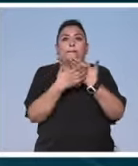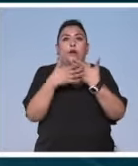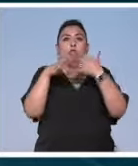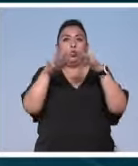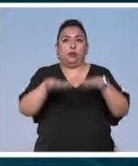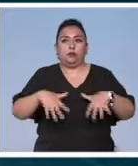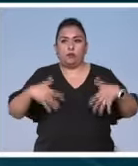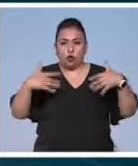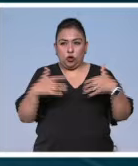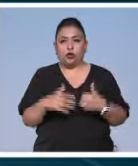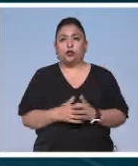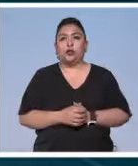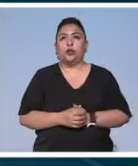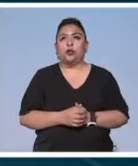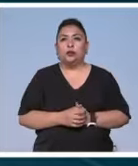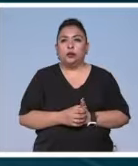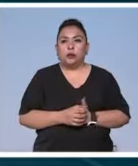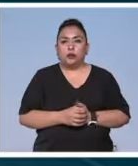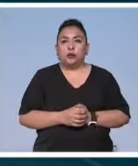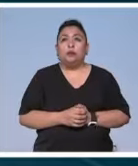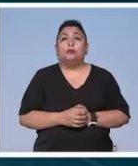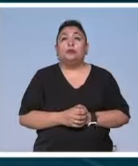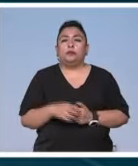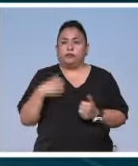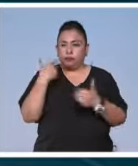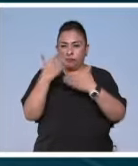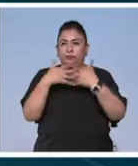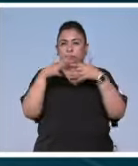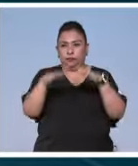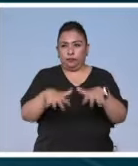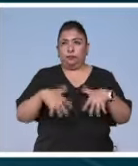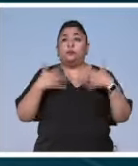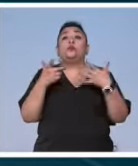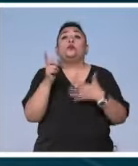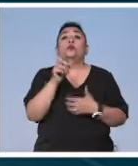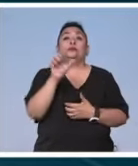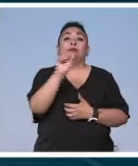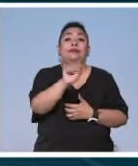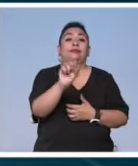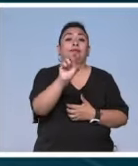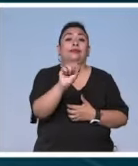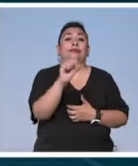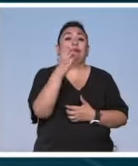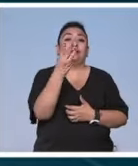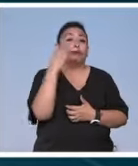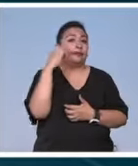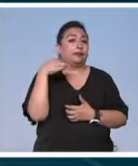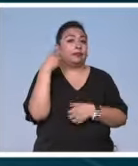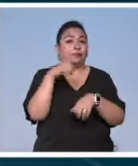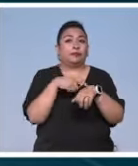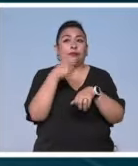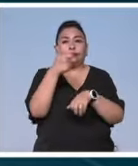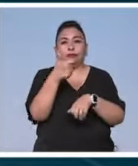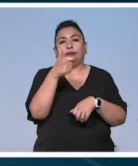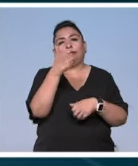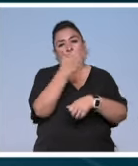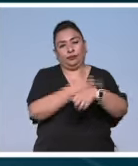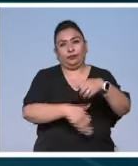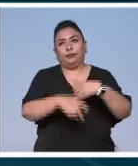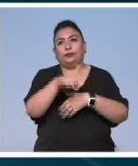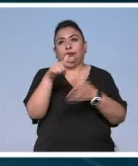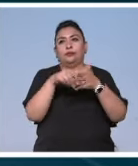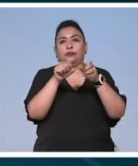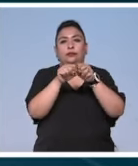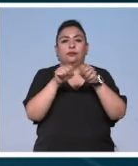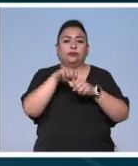eventos. Nuestro siguiente concierto es este sábado 23 de marzo a las 6 pm en